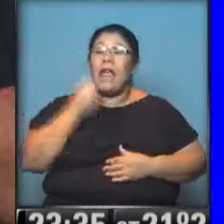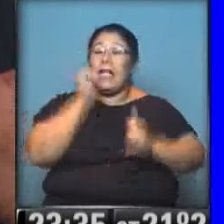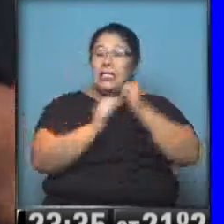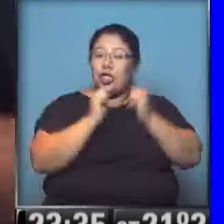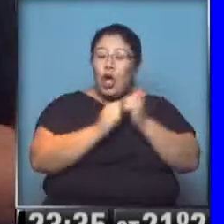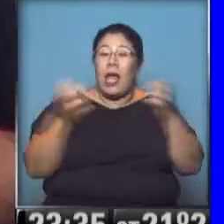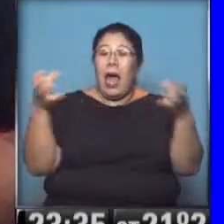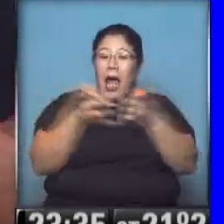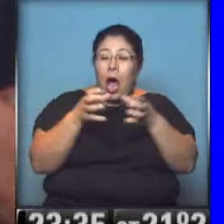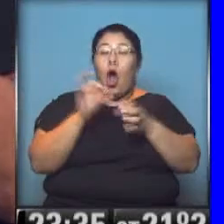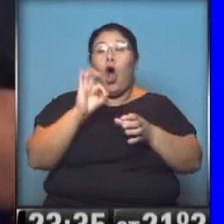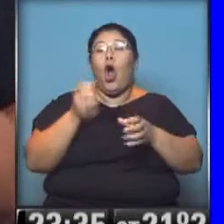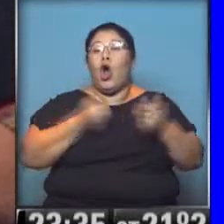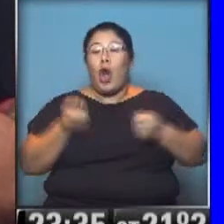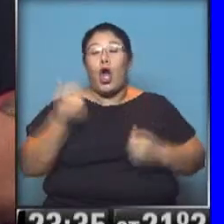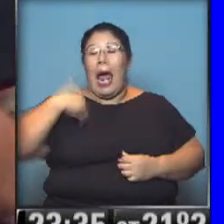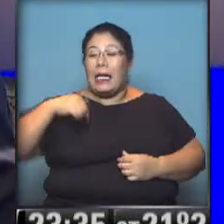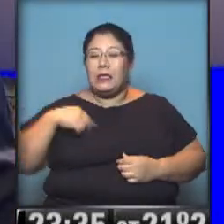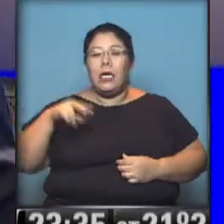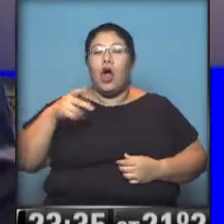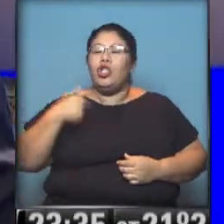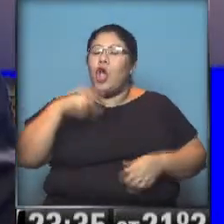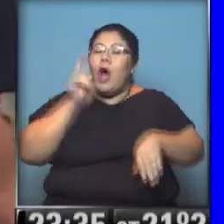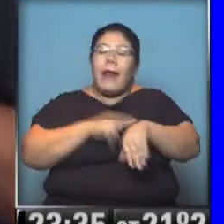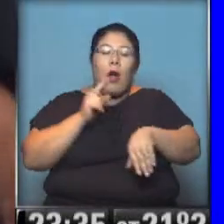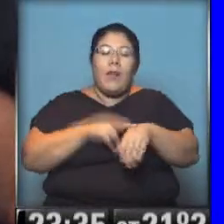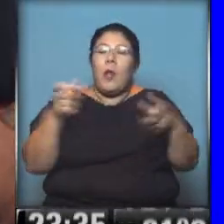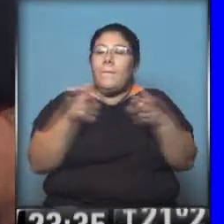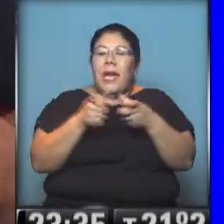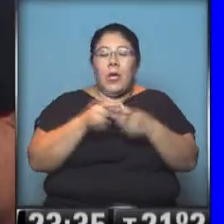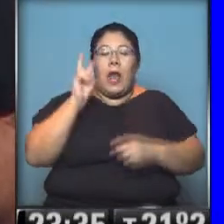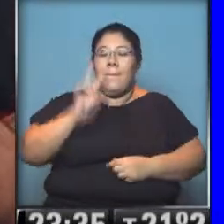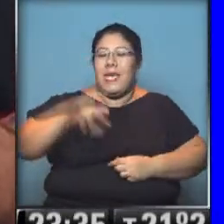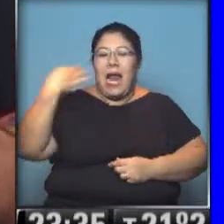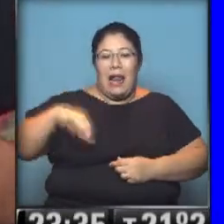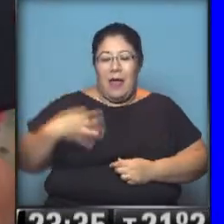o si te gusta el rock argentino, mírala porque es ver algo que no te imaginás que vas a poder ver.